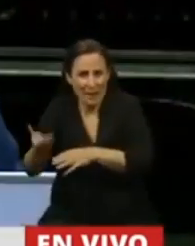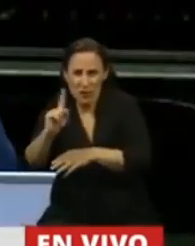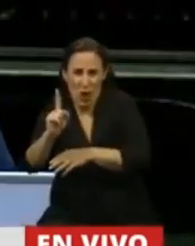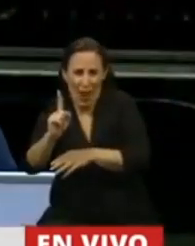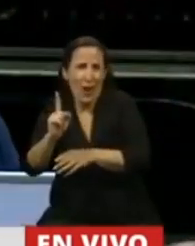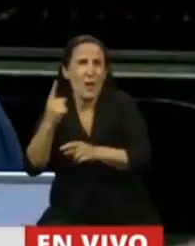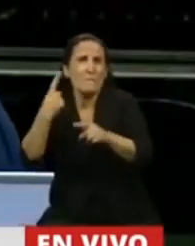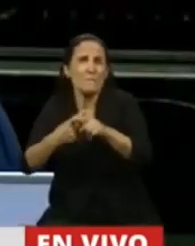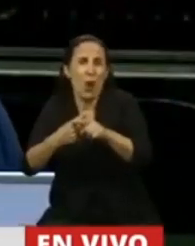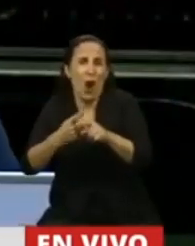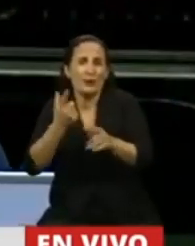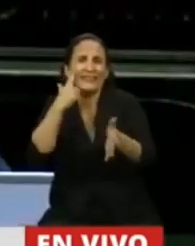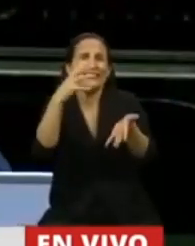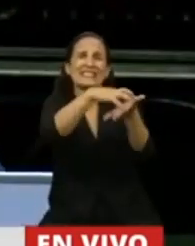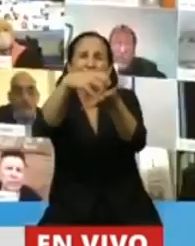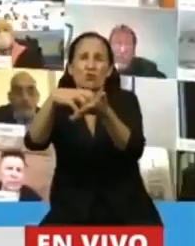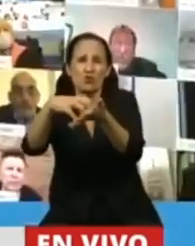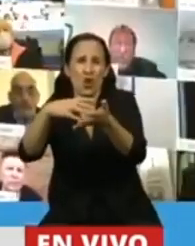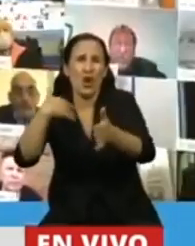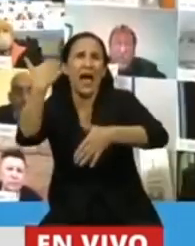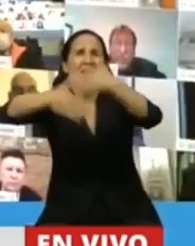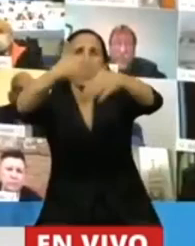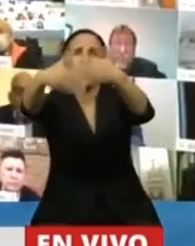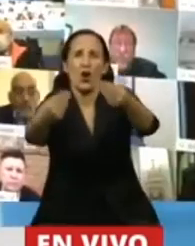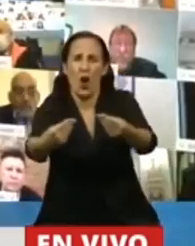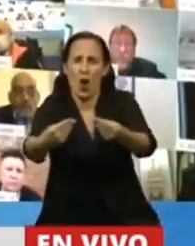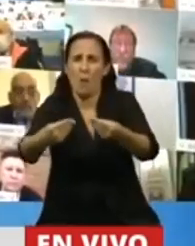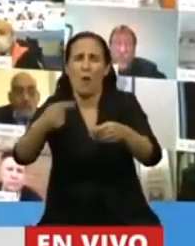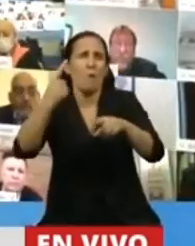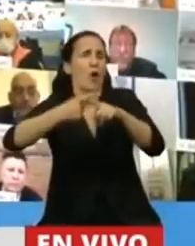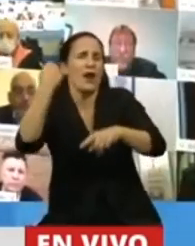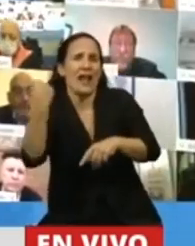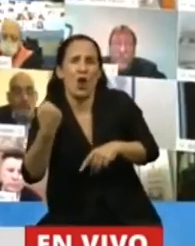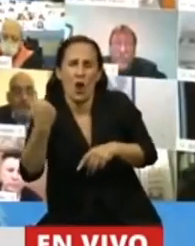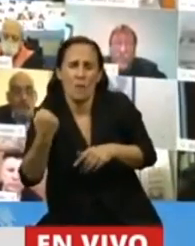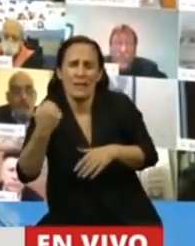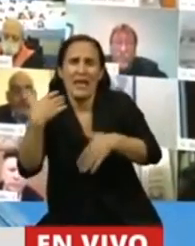el desenvolvimiento institucional del país, por las condiciones, por la economía,